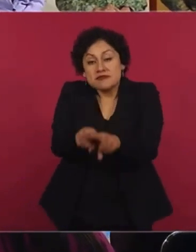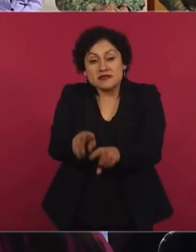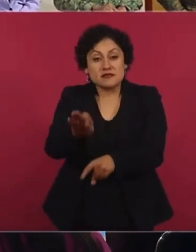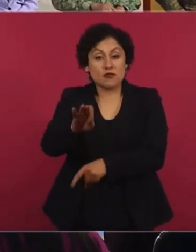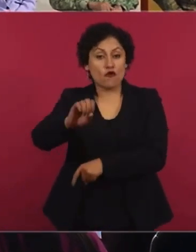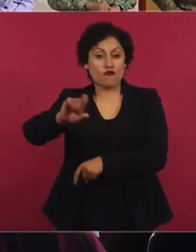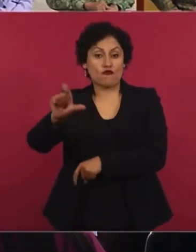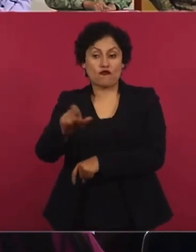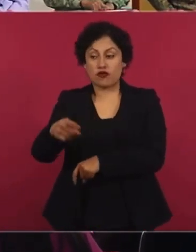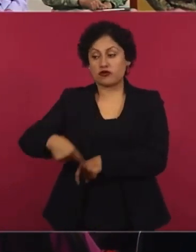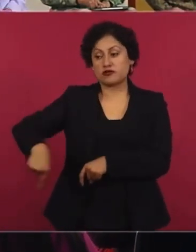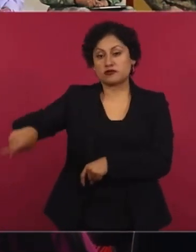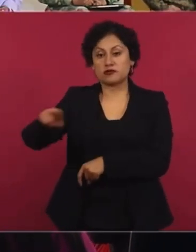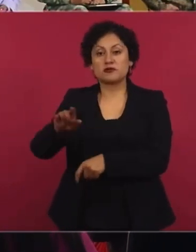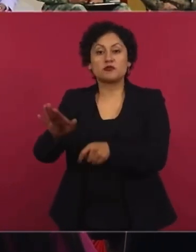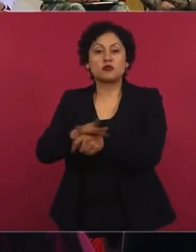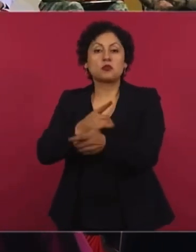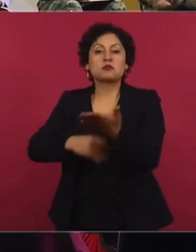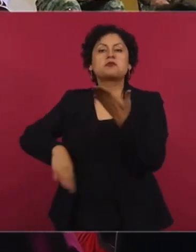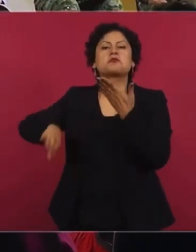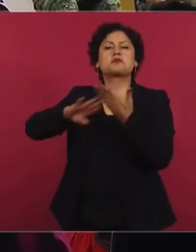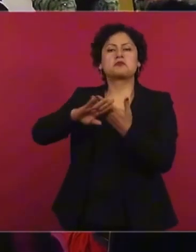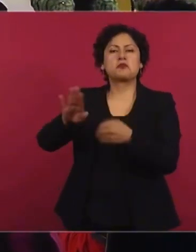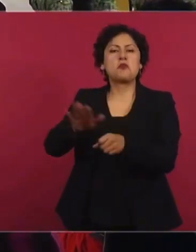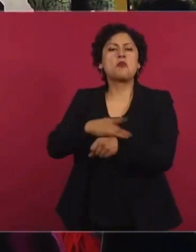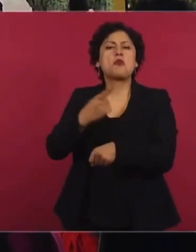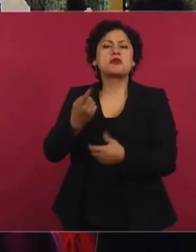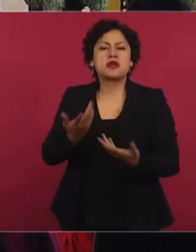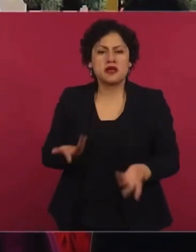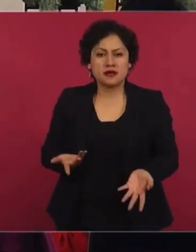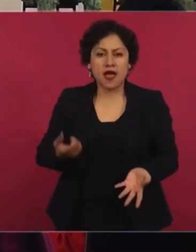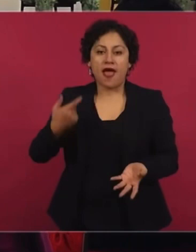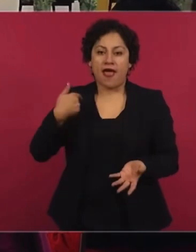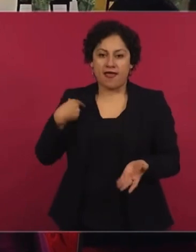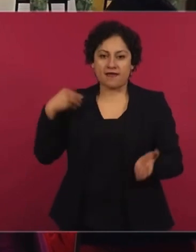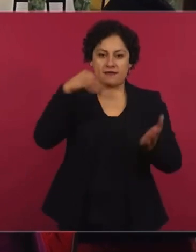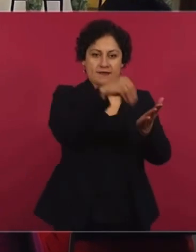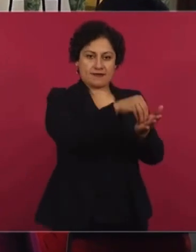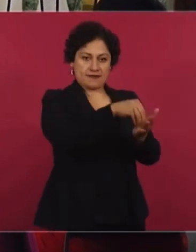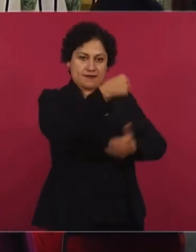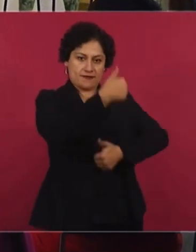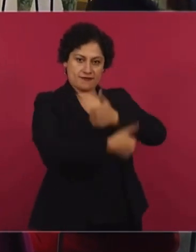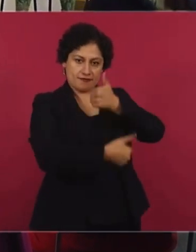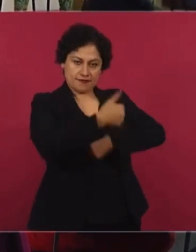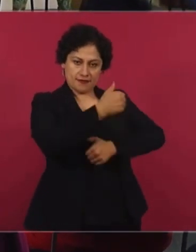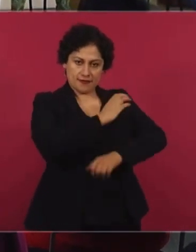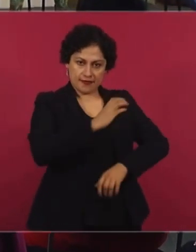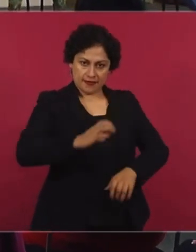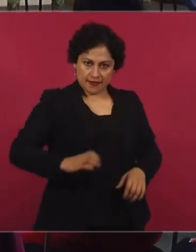candidato al 2006. Entonces, si lo que hace